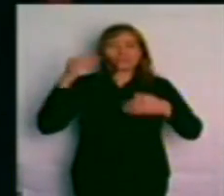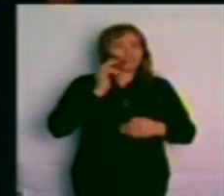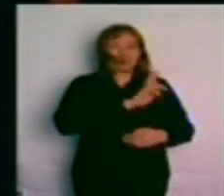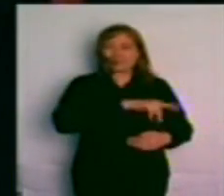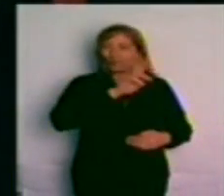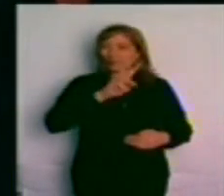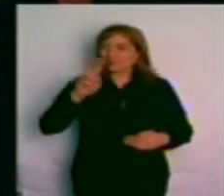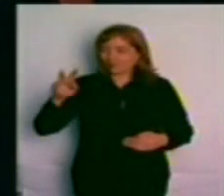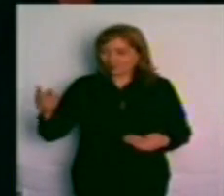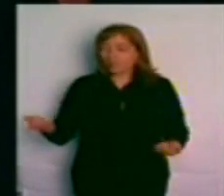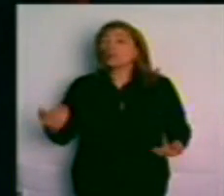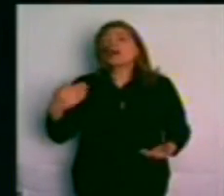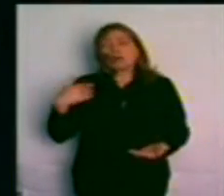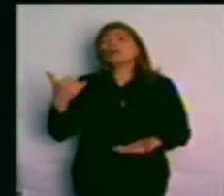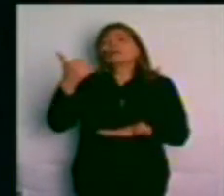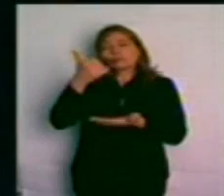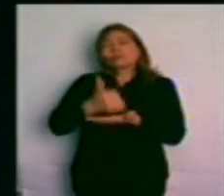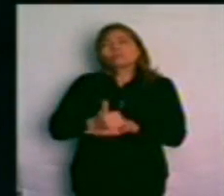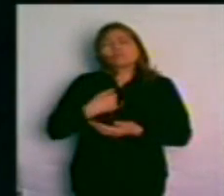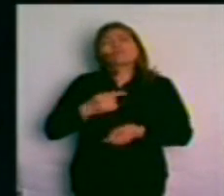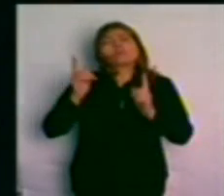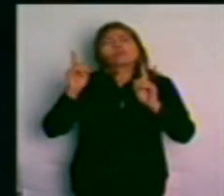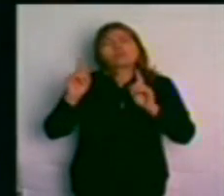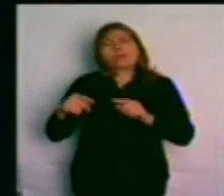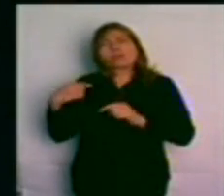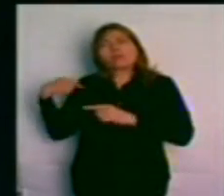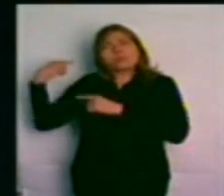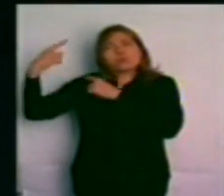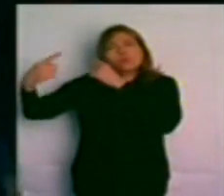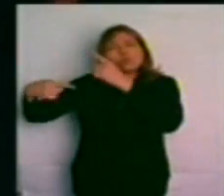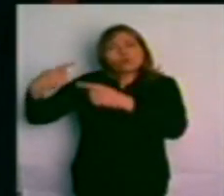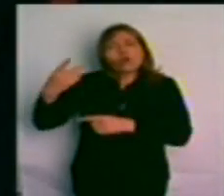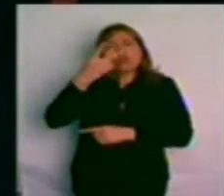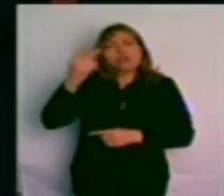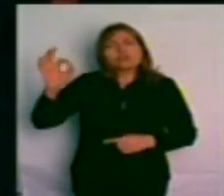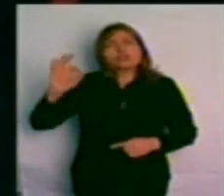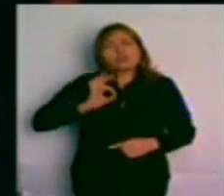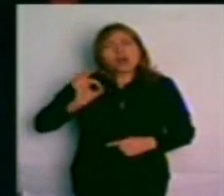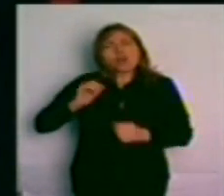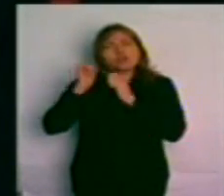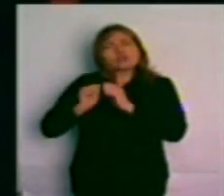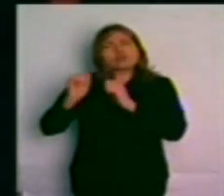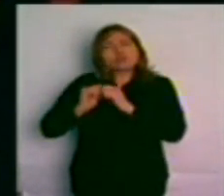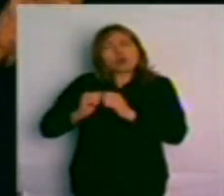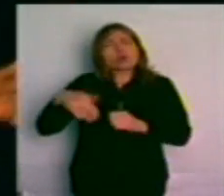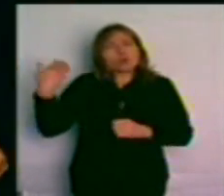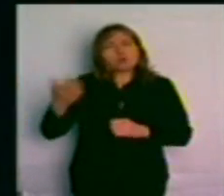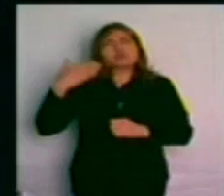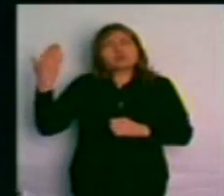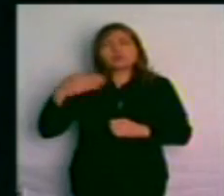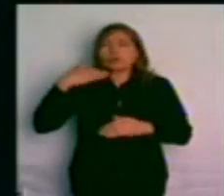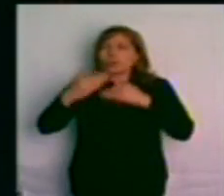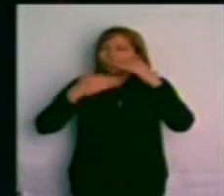sabiendo que tenemos que recorrer esos 200 años fructíferos de historia, desarrollo. Ustedes van a ver